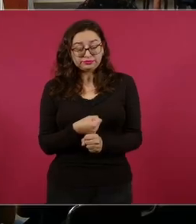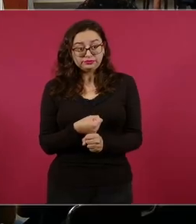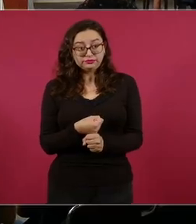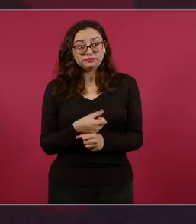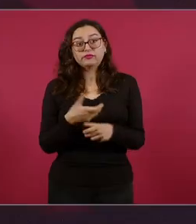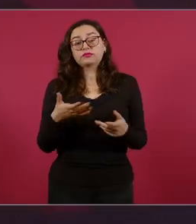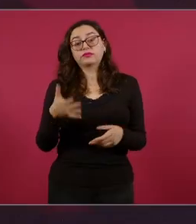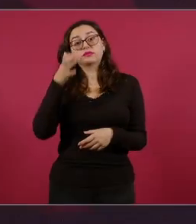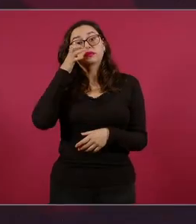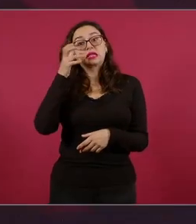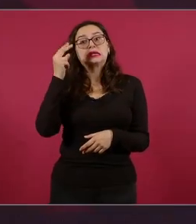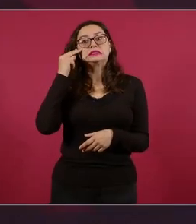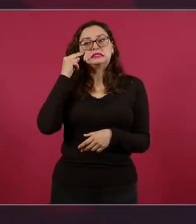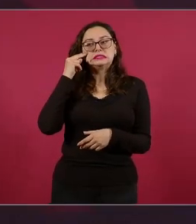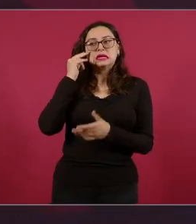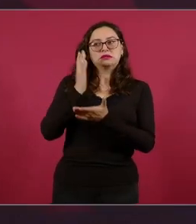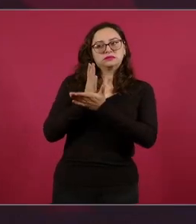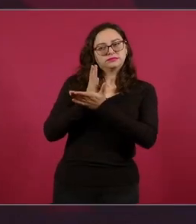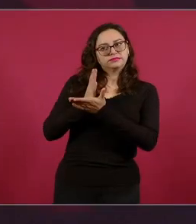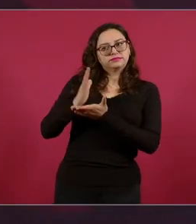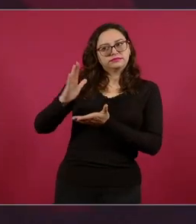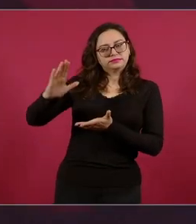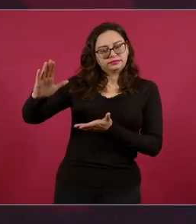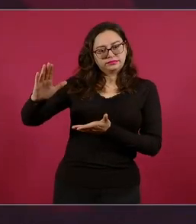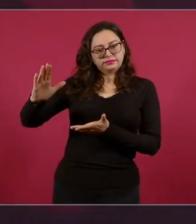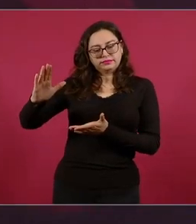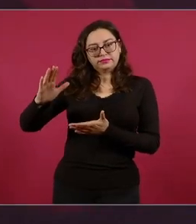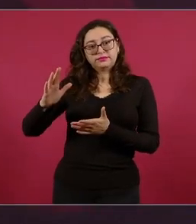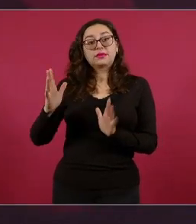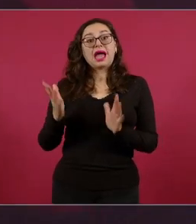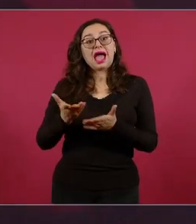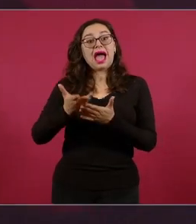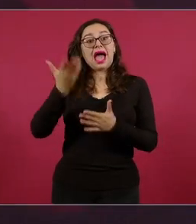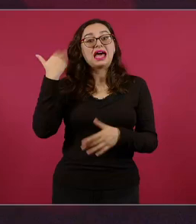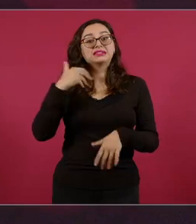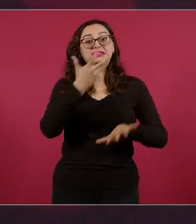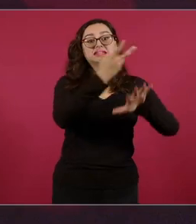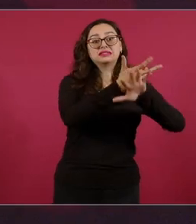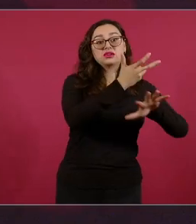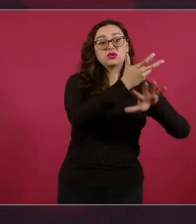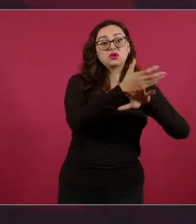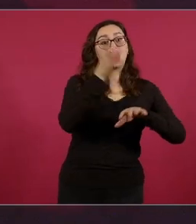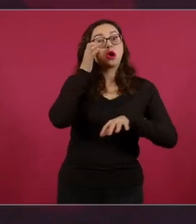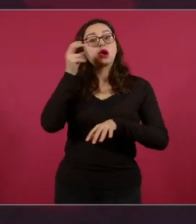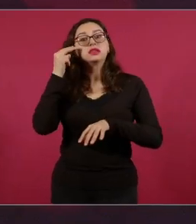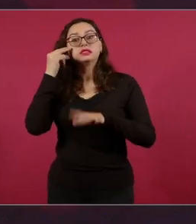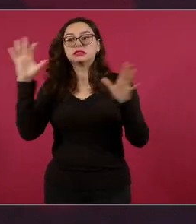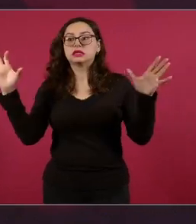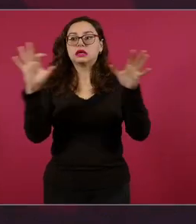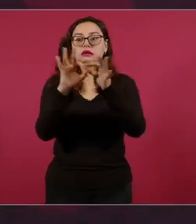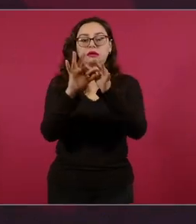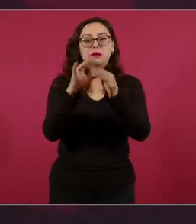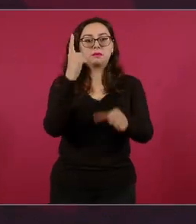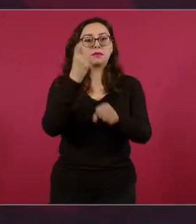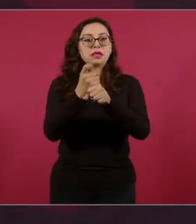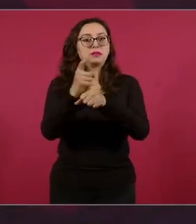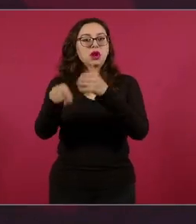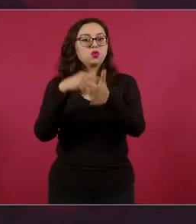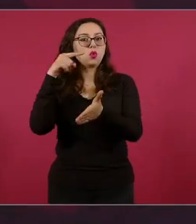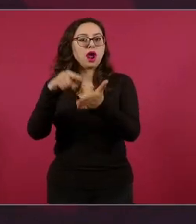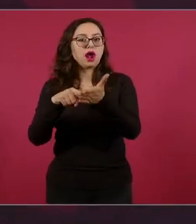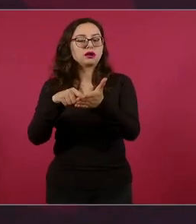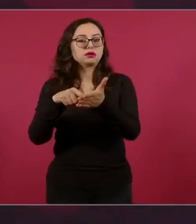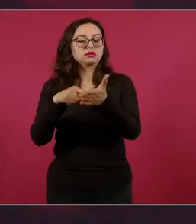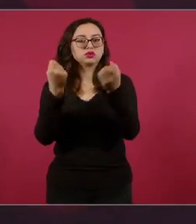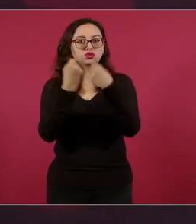China, que era el principal socio comercial de Estados Unidos y ahora es México